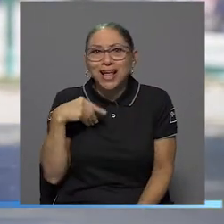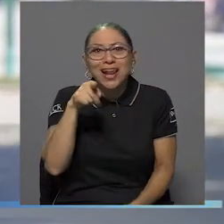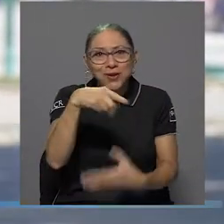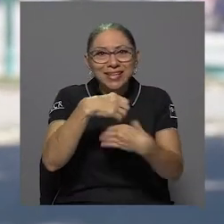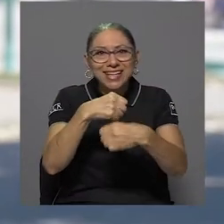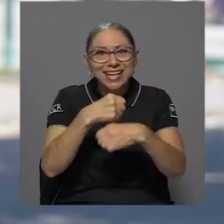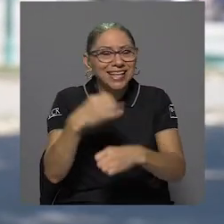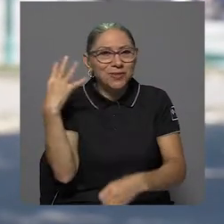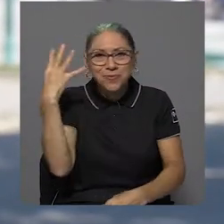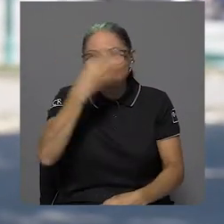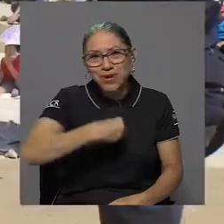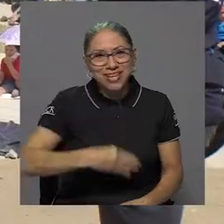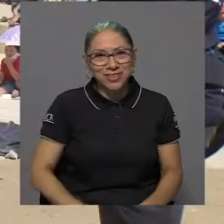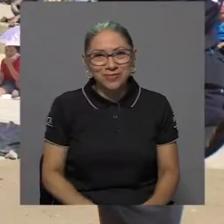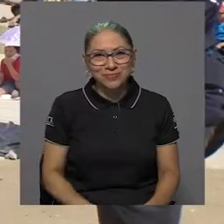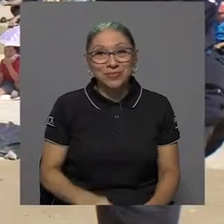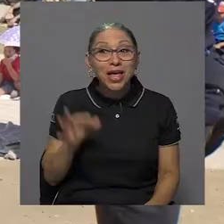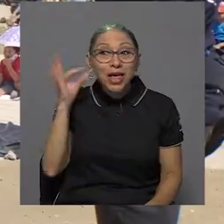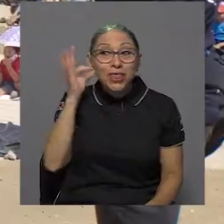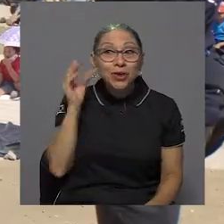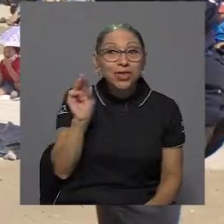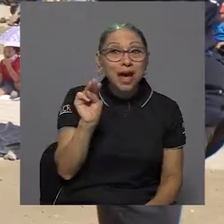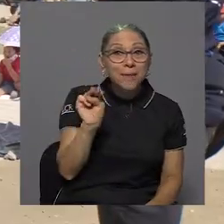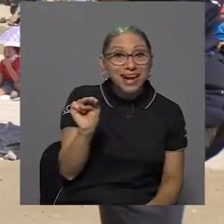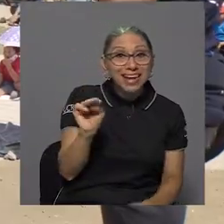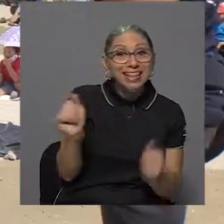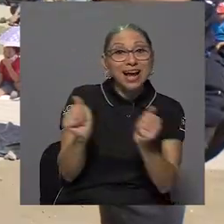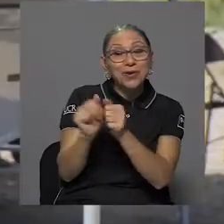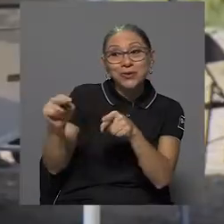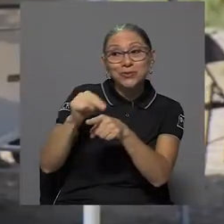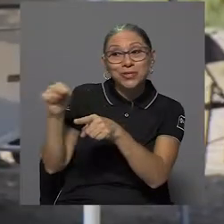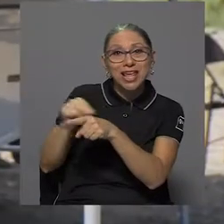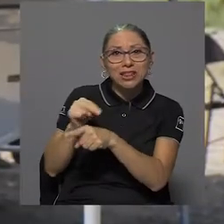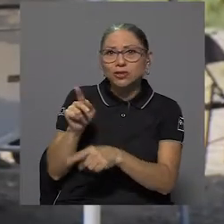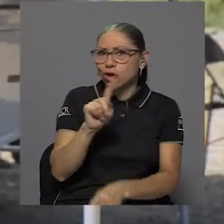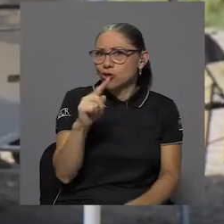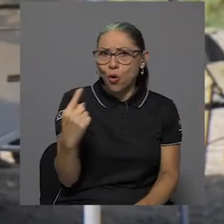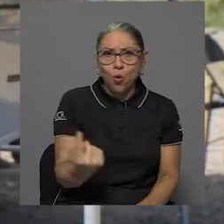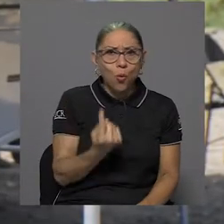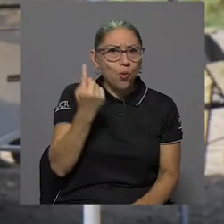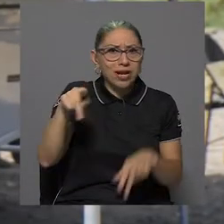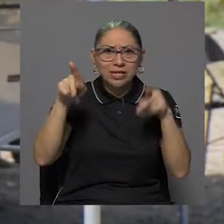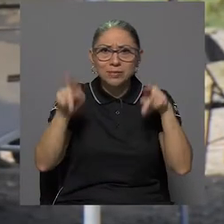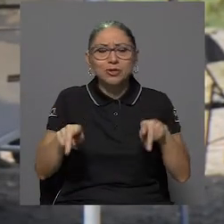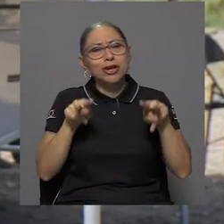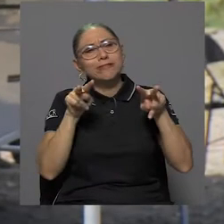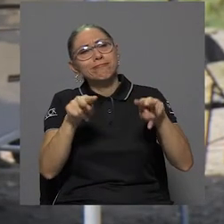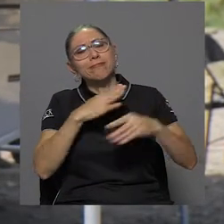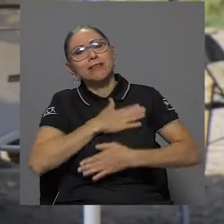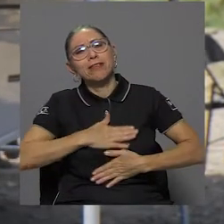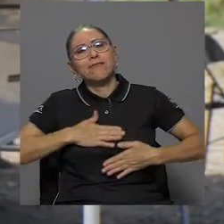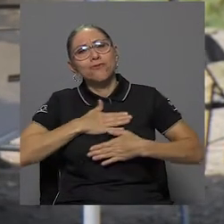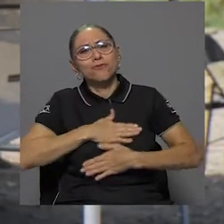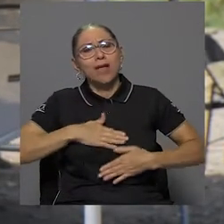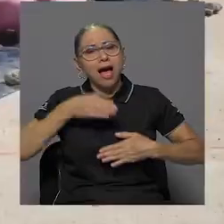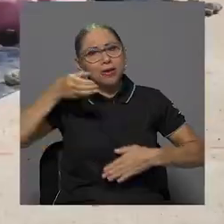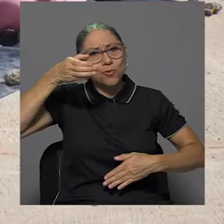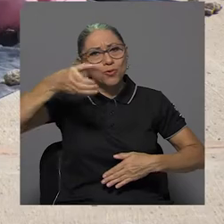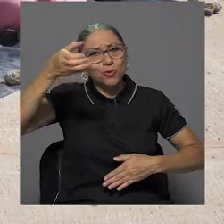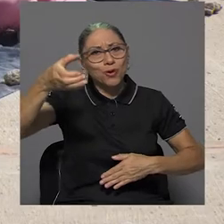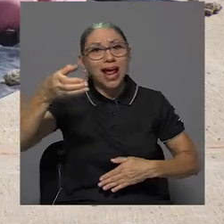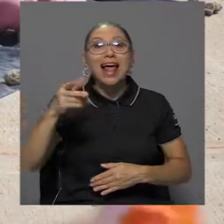Muy lindo. Doña Margarita y sus nietos no fueron los únicos en disfrutar los actos culturales.